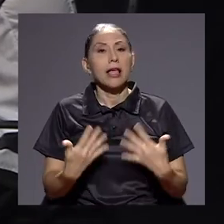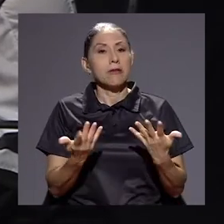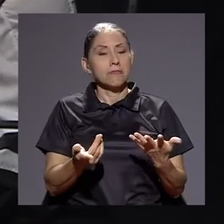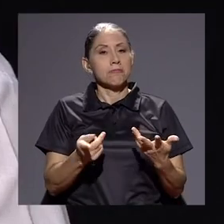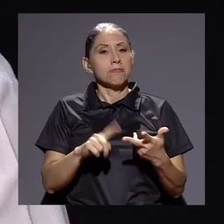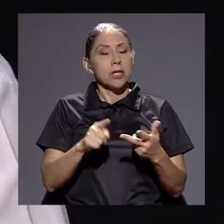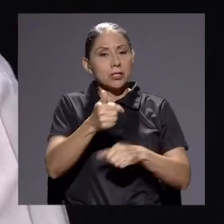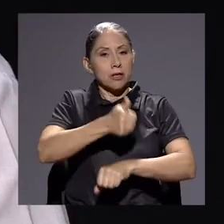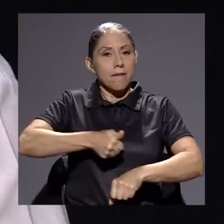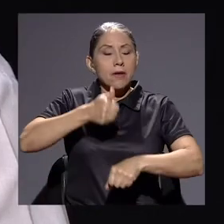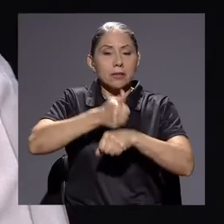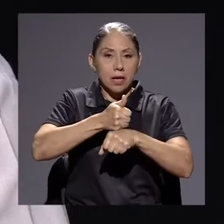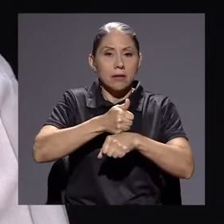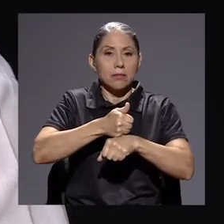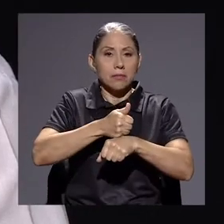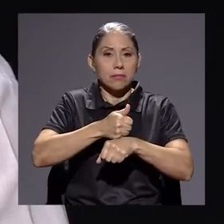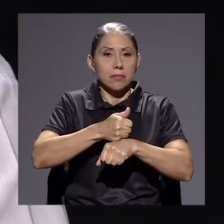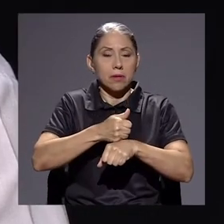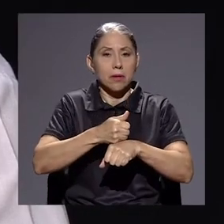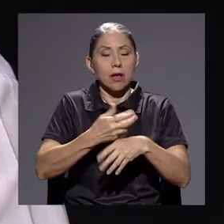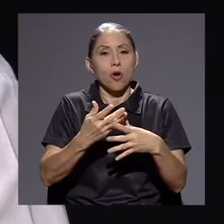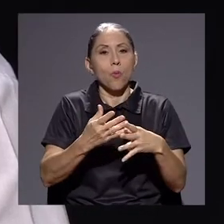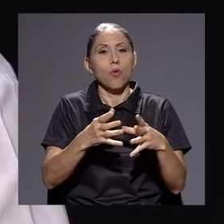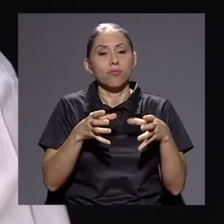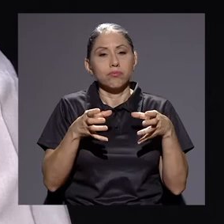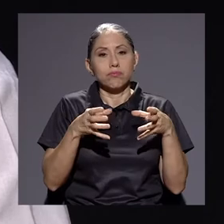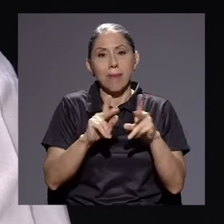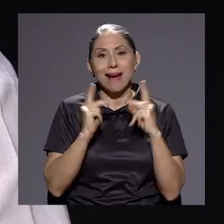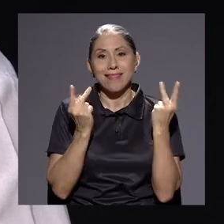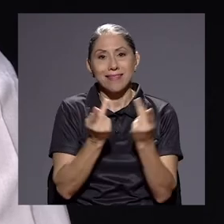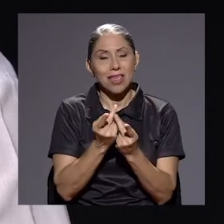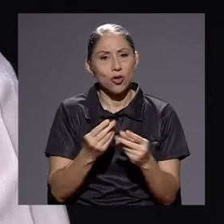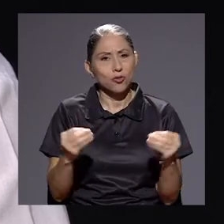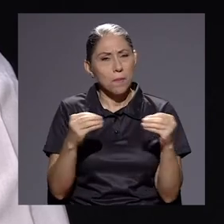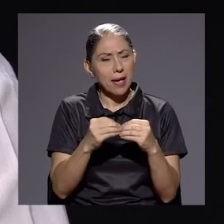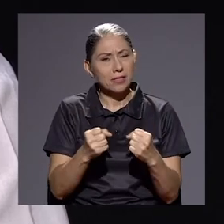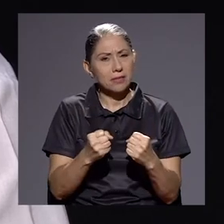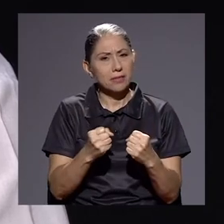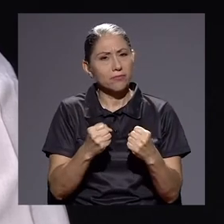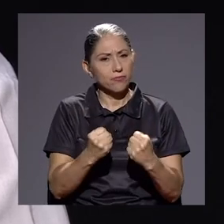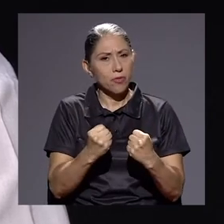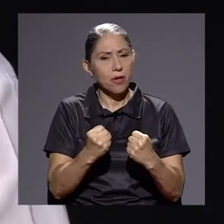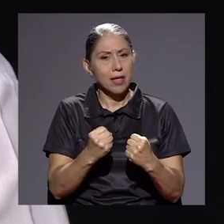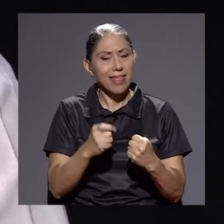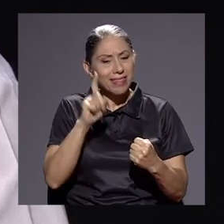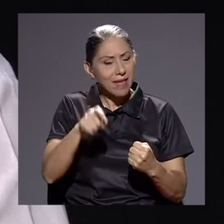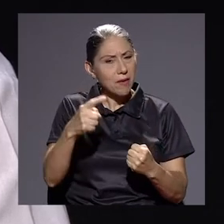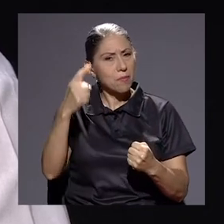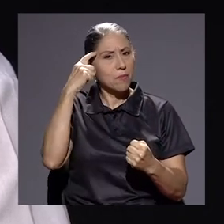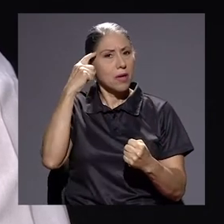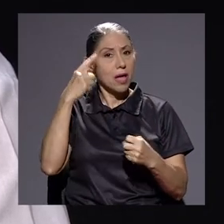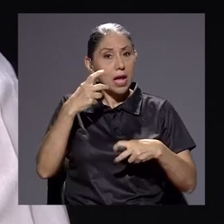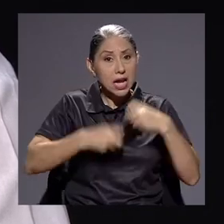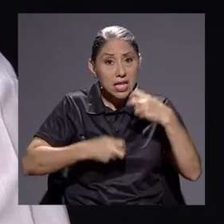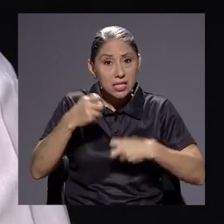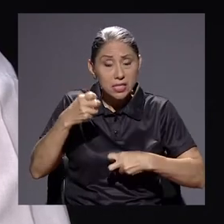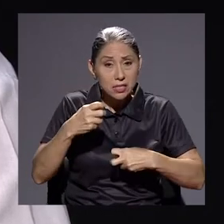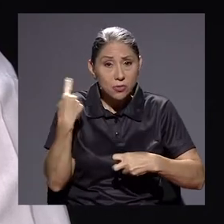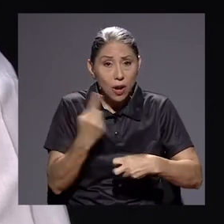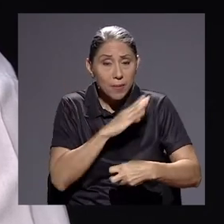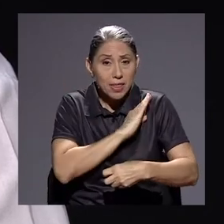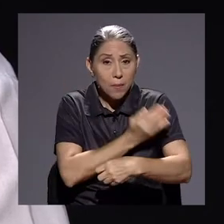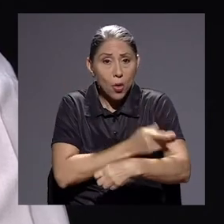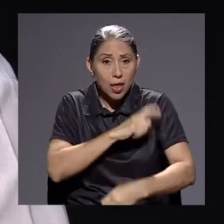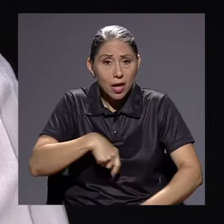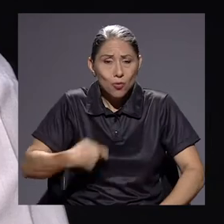que definir partidos más de fondo. Los partidos tienen que repensarse. La crisis no solamente es del Poder Ejecutivo, es de